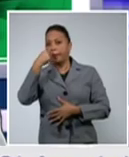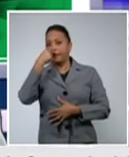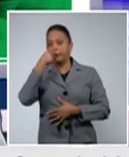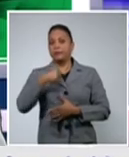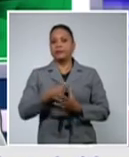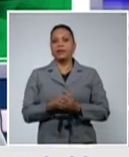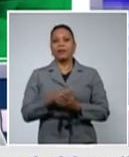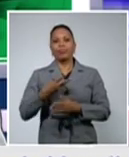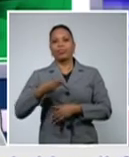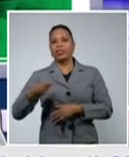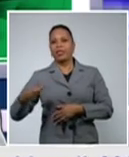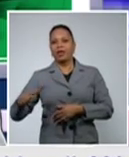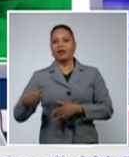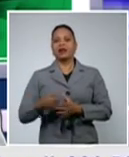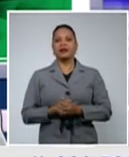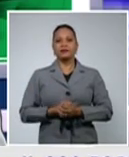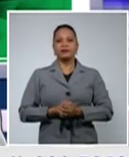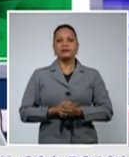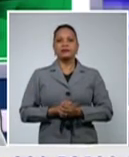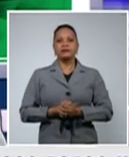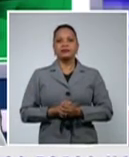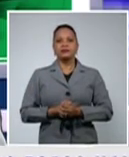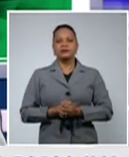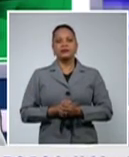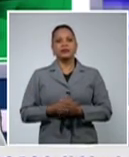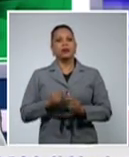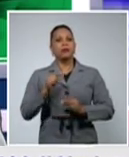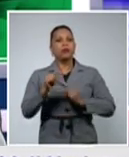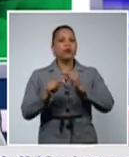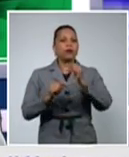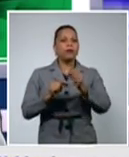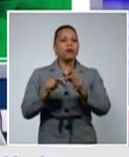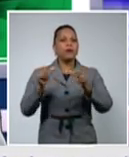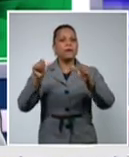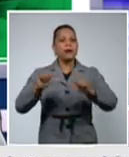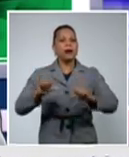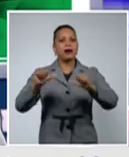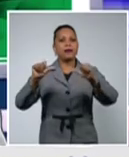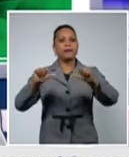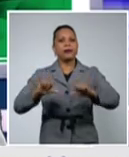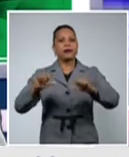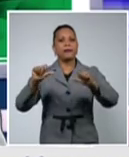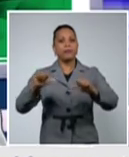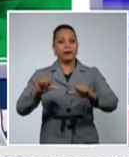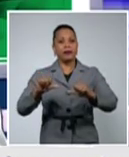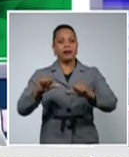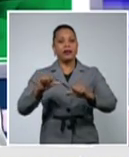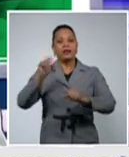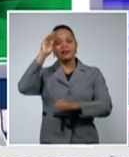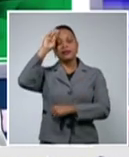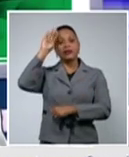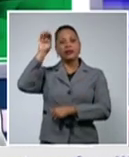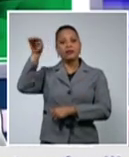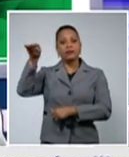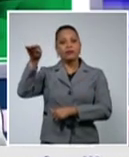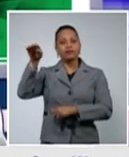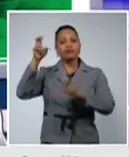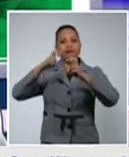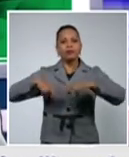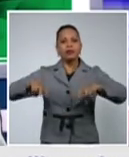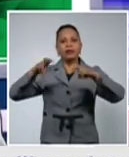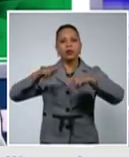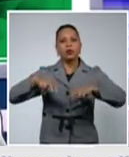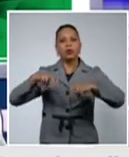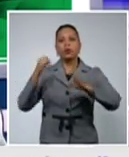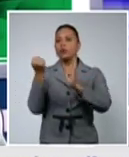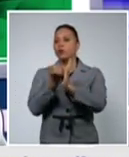diarreas, se fue empeorando su cuadro clínico, se ingresó, se estudió, se confirmó